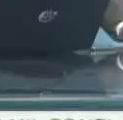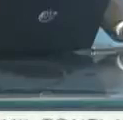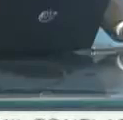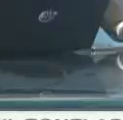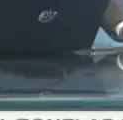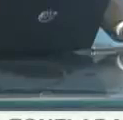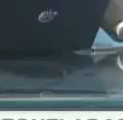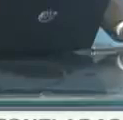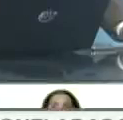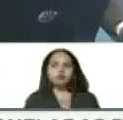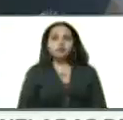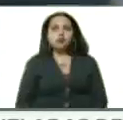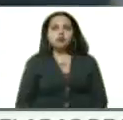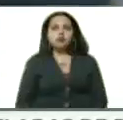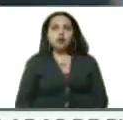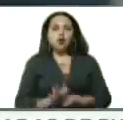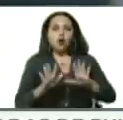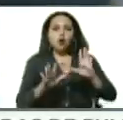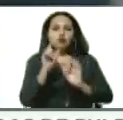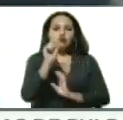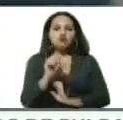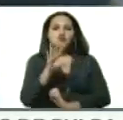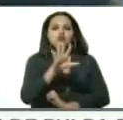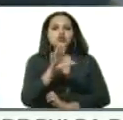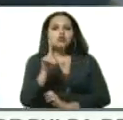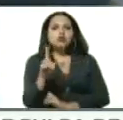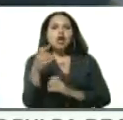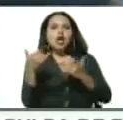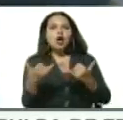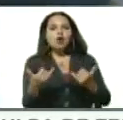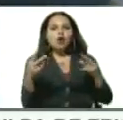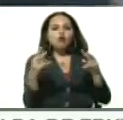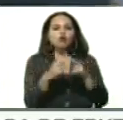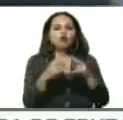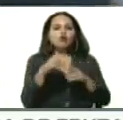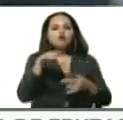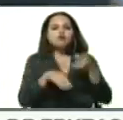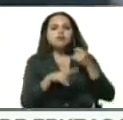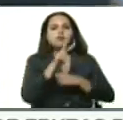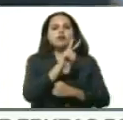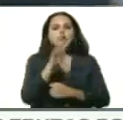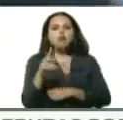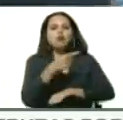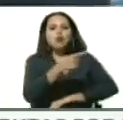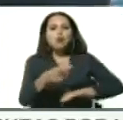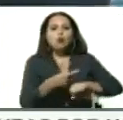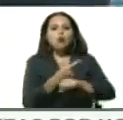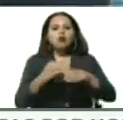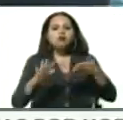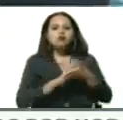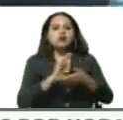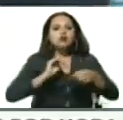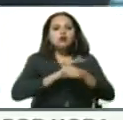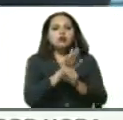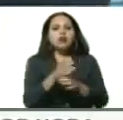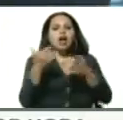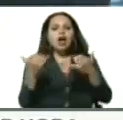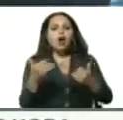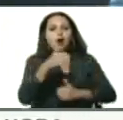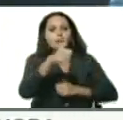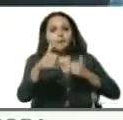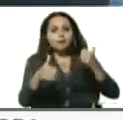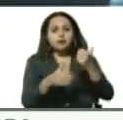8.51 minutos y para conocer el balance de las últimas 24 horas del COVID-19, tenemos vía telefónica al vicepresidente de